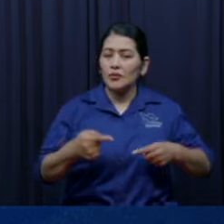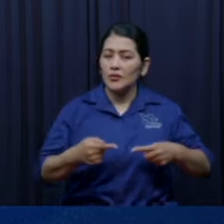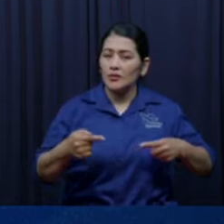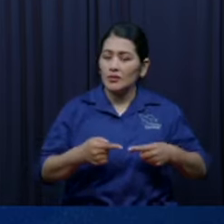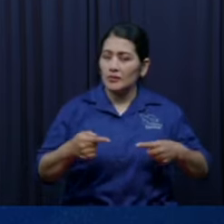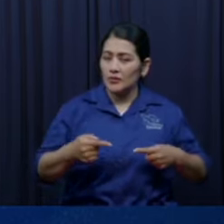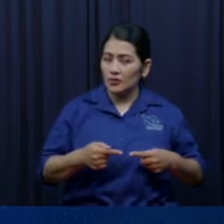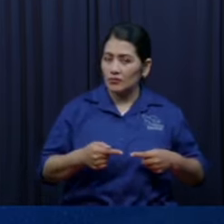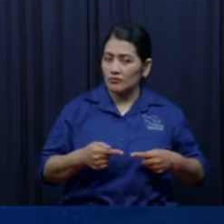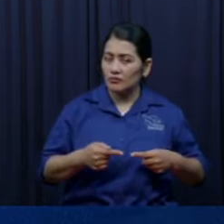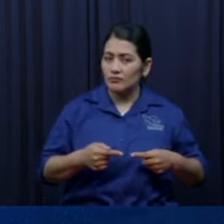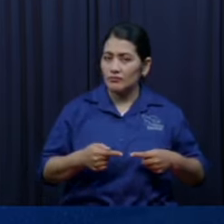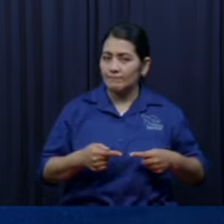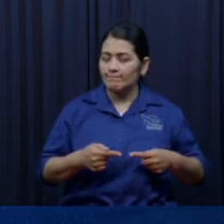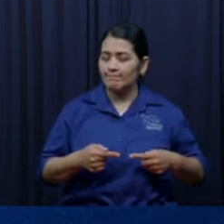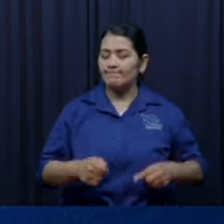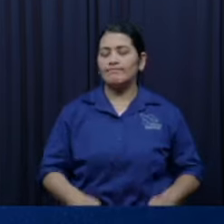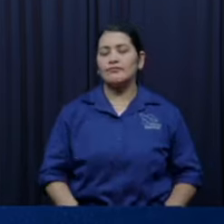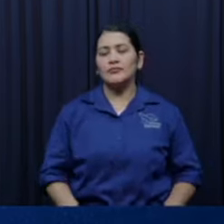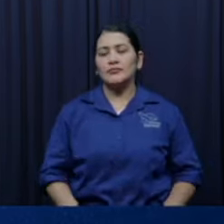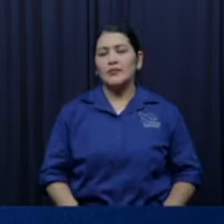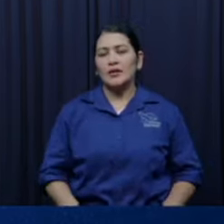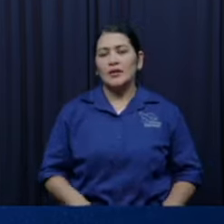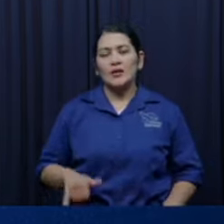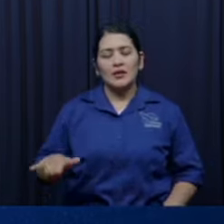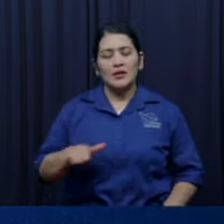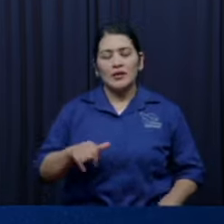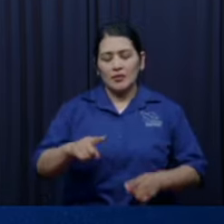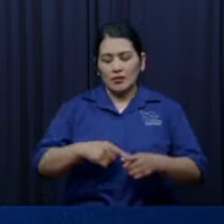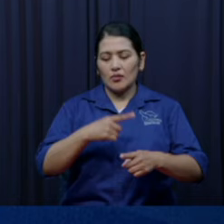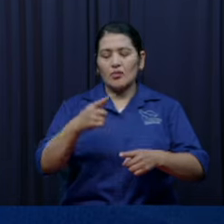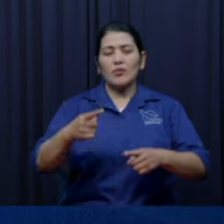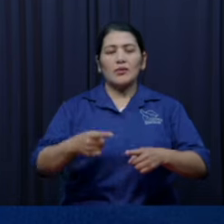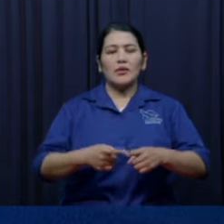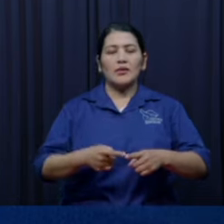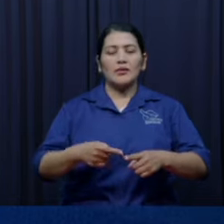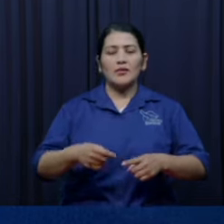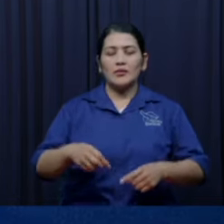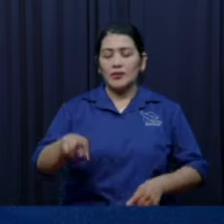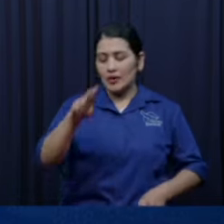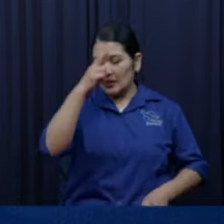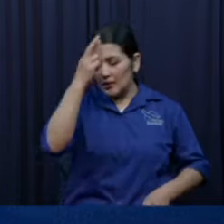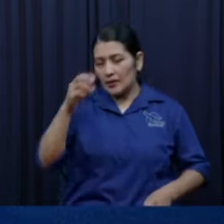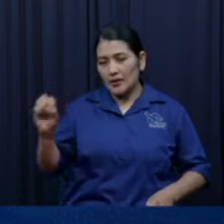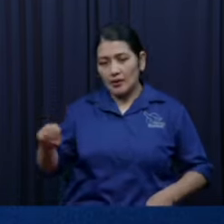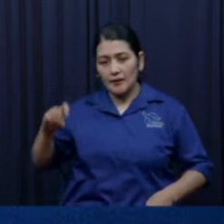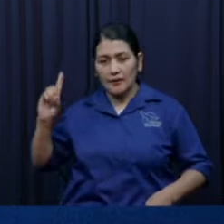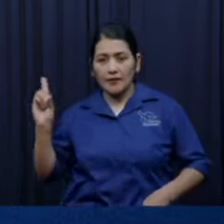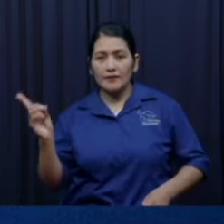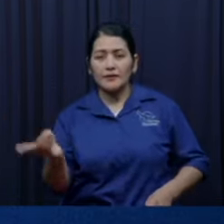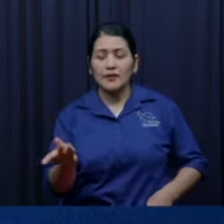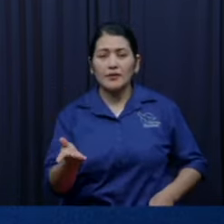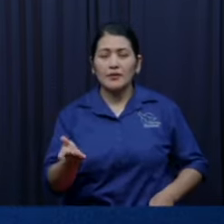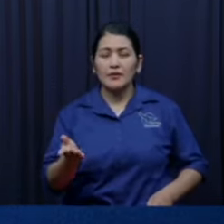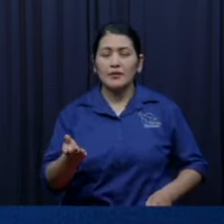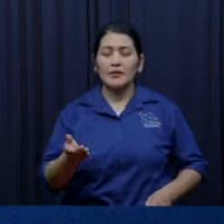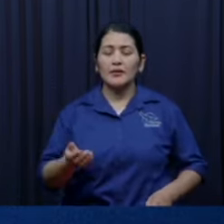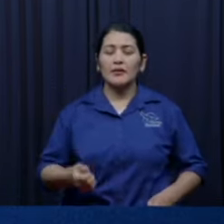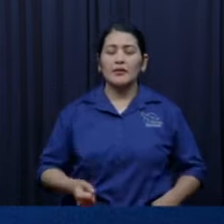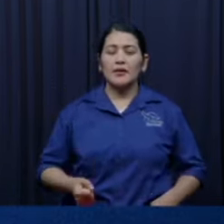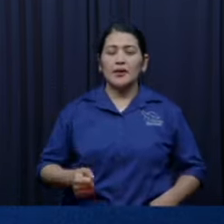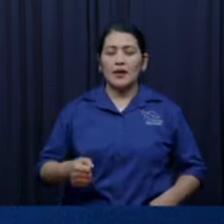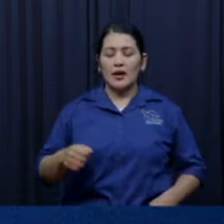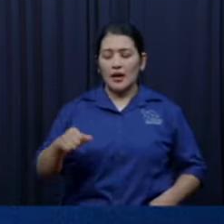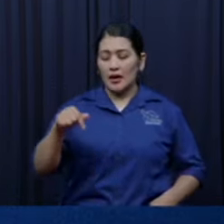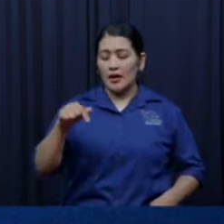cuando viene David y David dice no yo voy a destruir jebuse y la voy a convertir en Jerusalén porque jebuse lo que